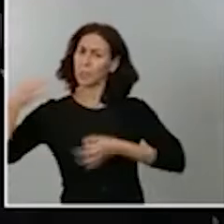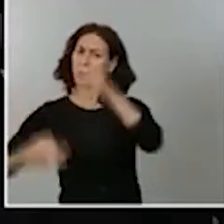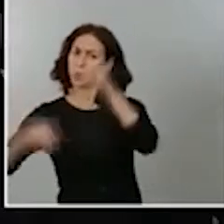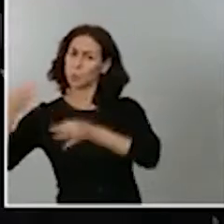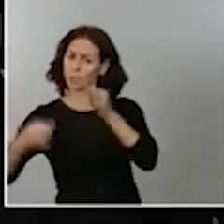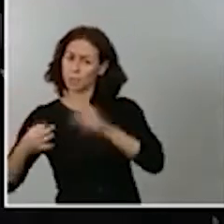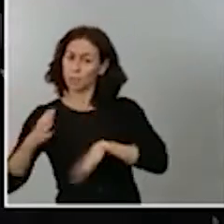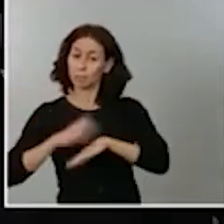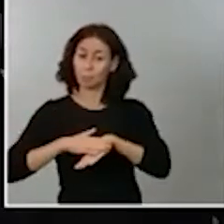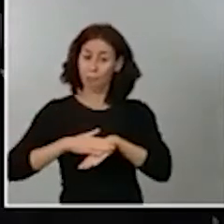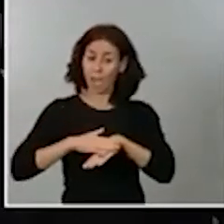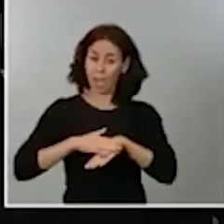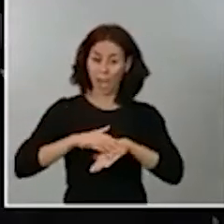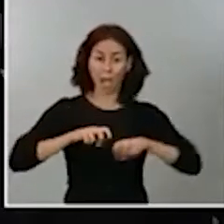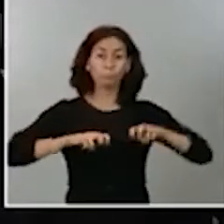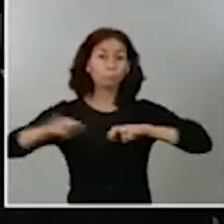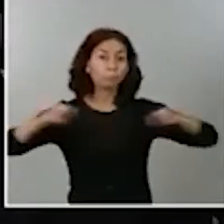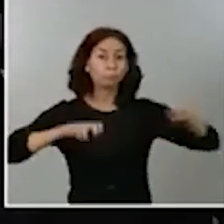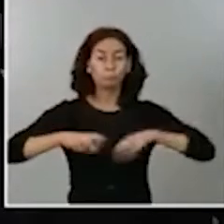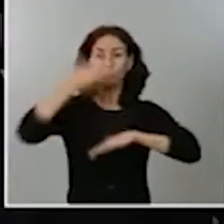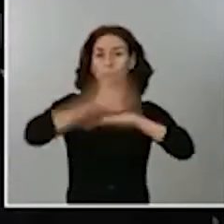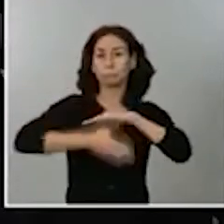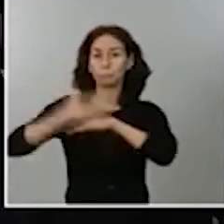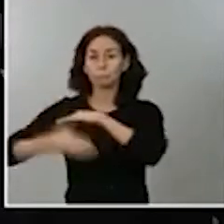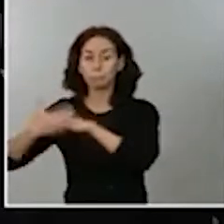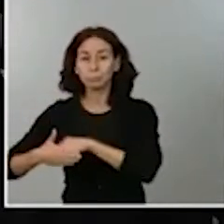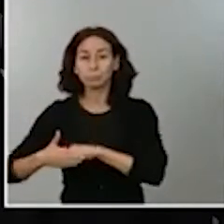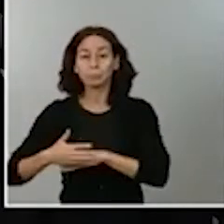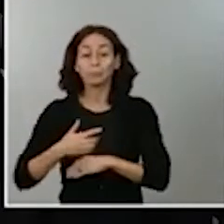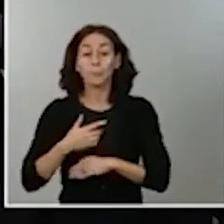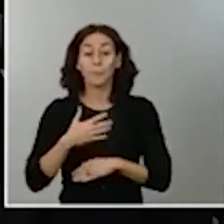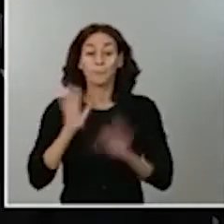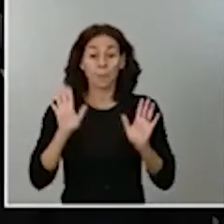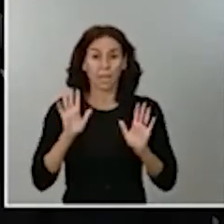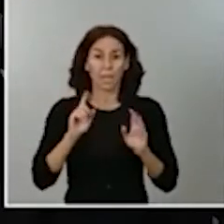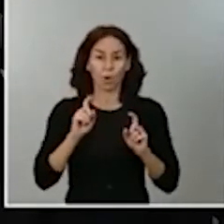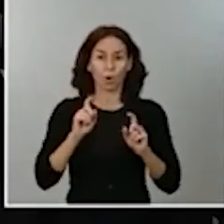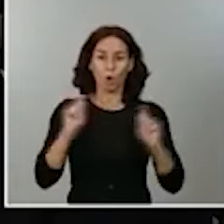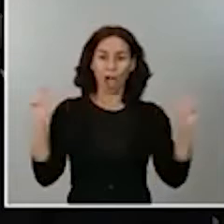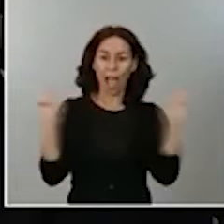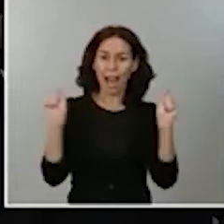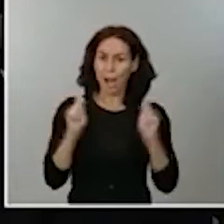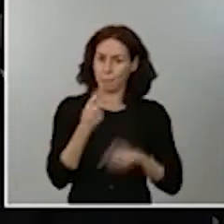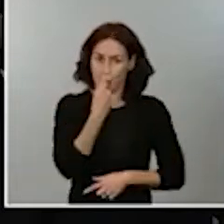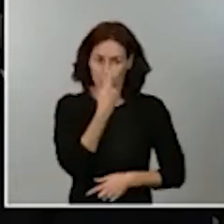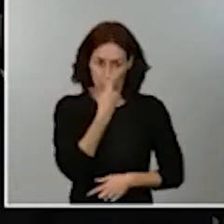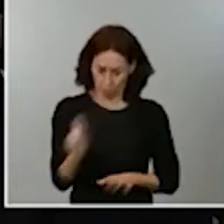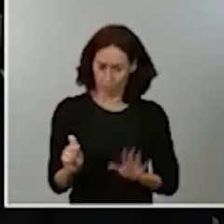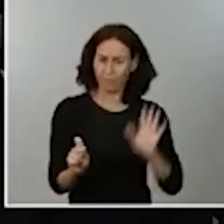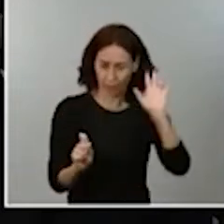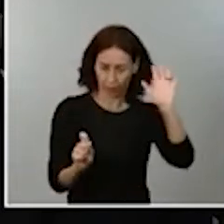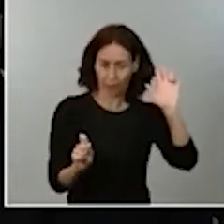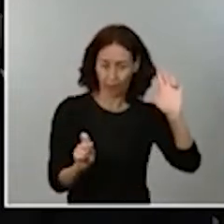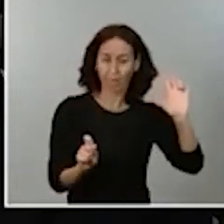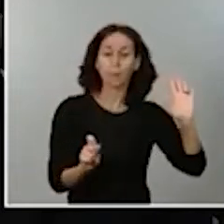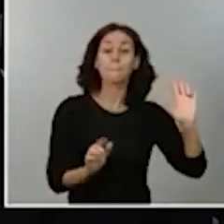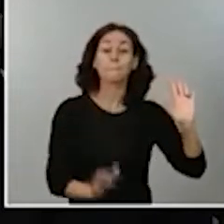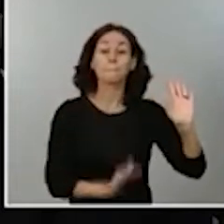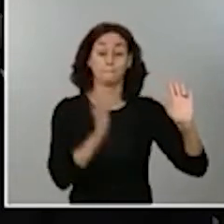sin la necesidad de implantar el estado de alarma. Y, por otra parte, ¿qué responde a las acusaciones que